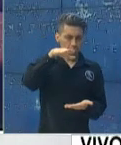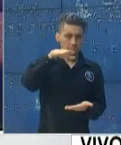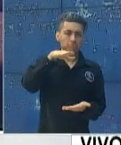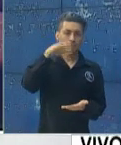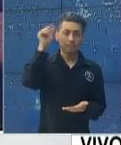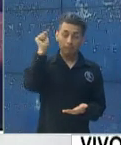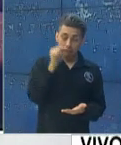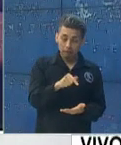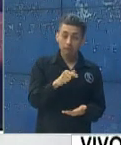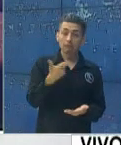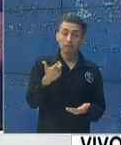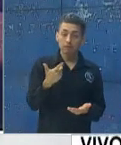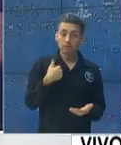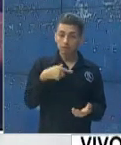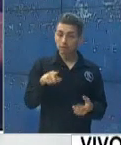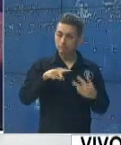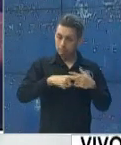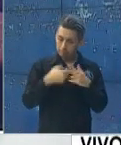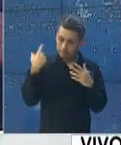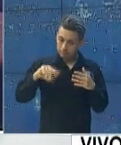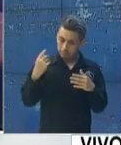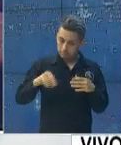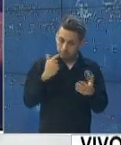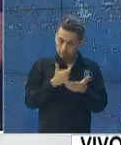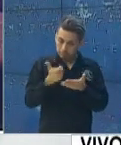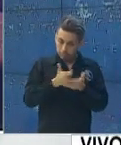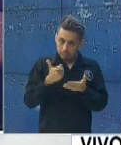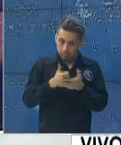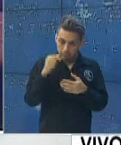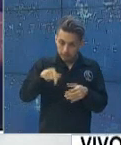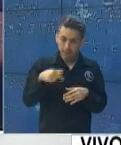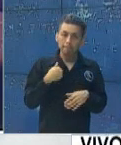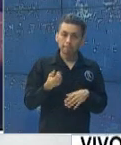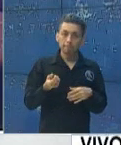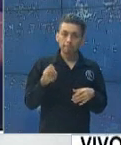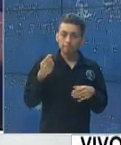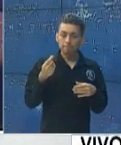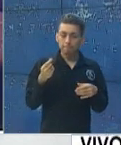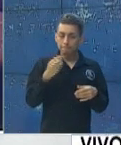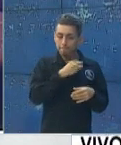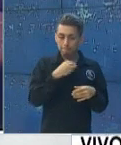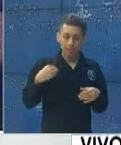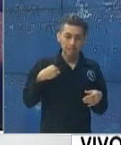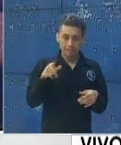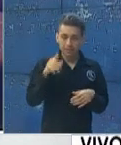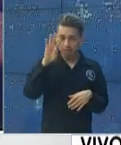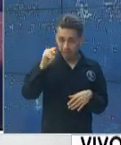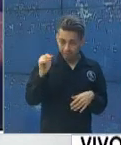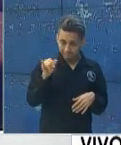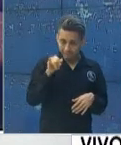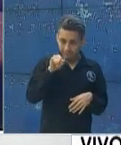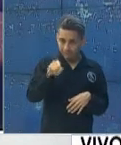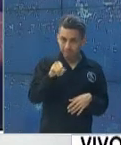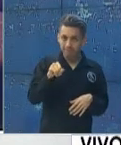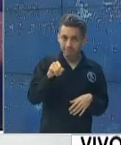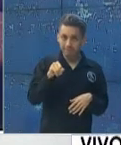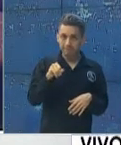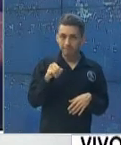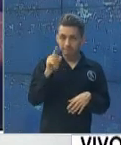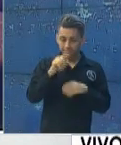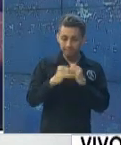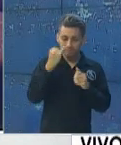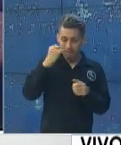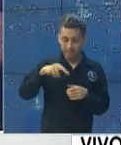vamos a agilizar las compras desde el Ministerio de Finanzas. Vamos a estar ubicados ahí con un equipo de